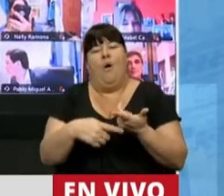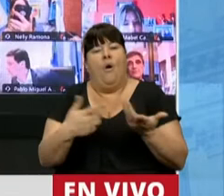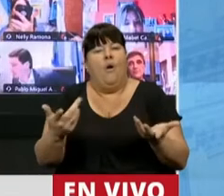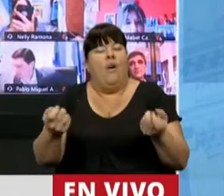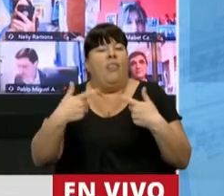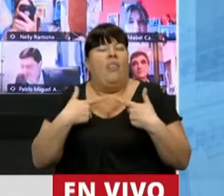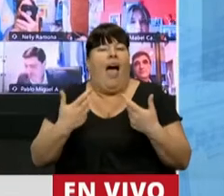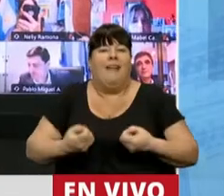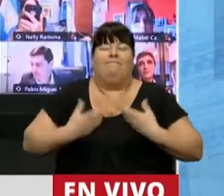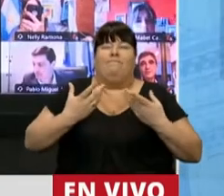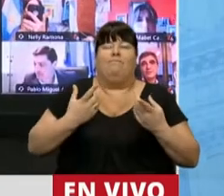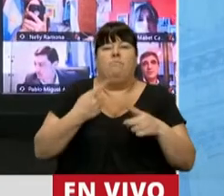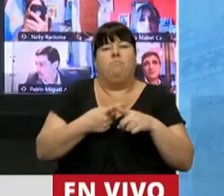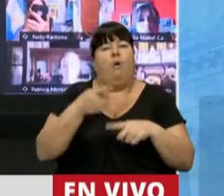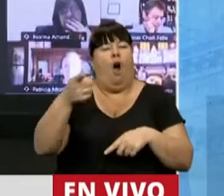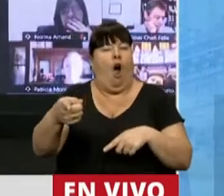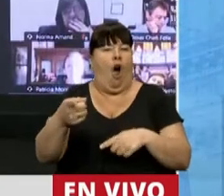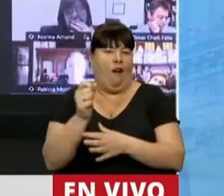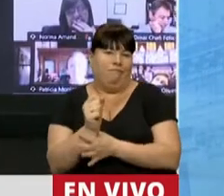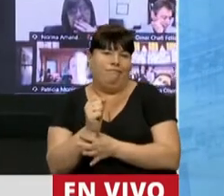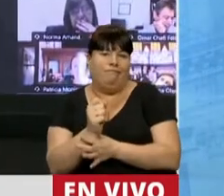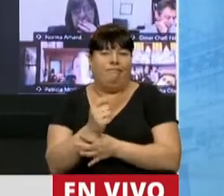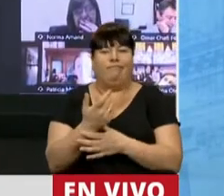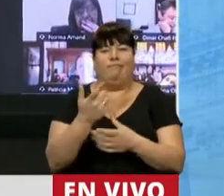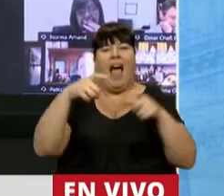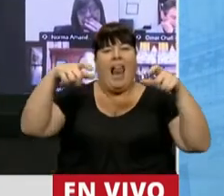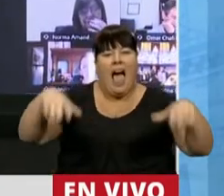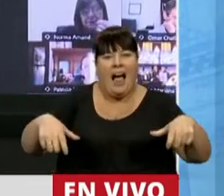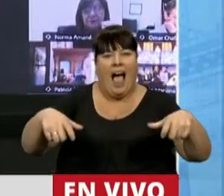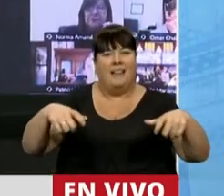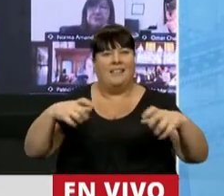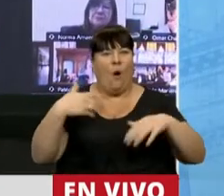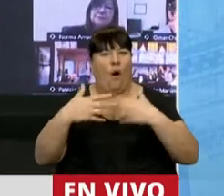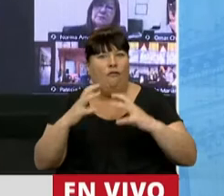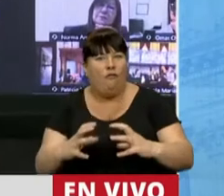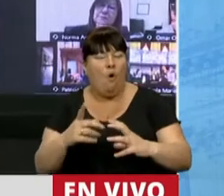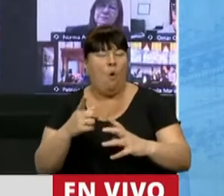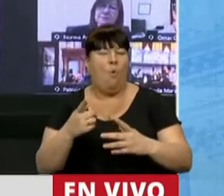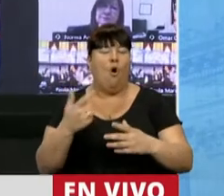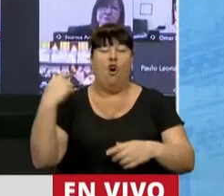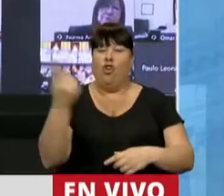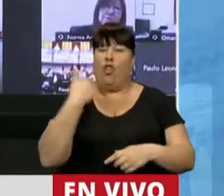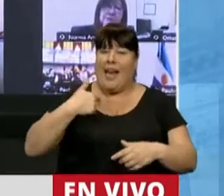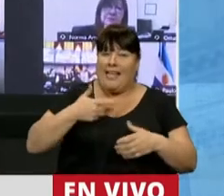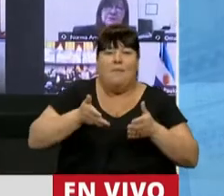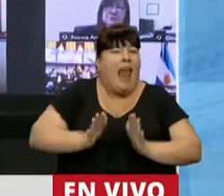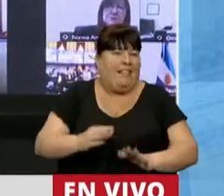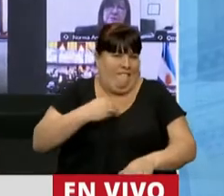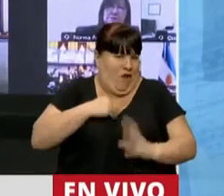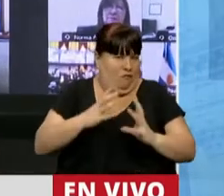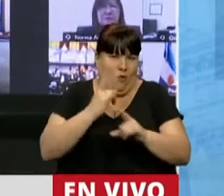sus habilidades en las canchas de fútbol. Los argentinos nacemos